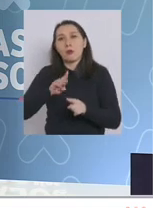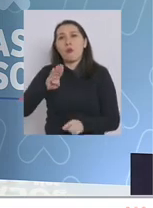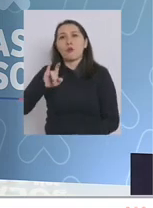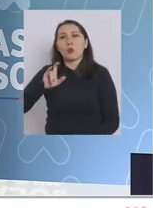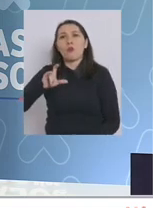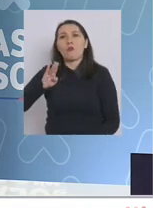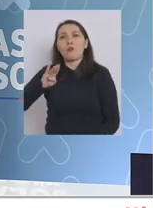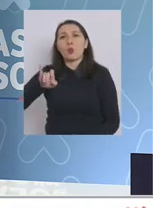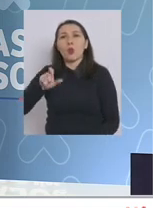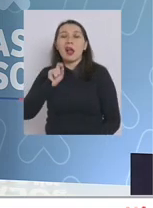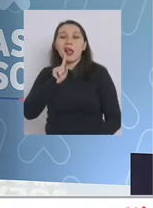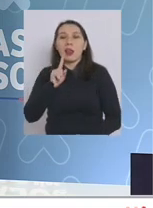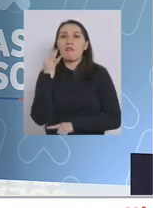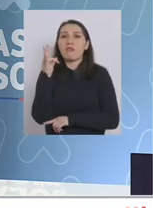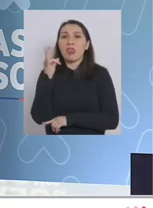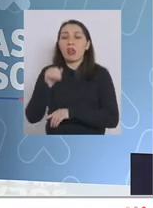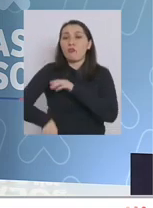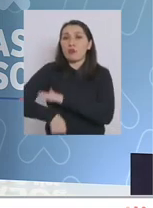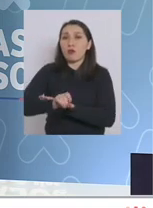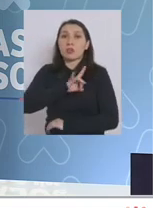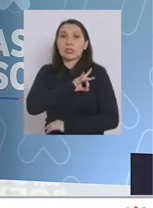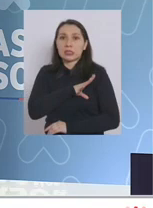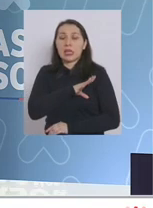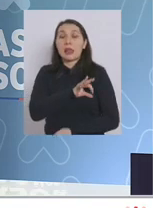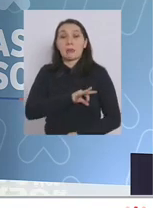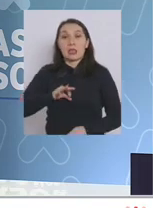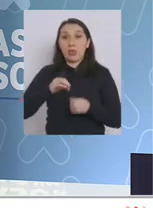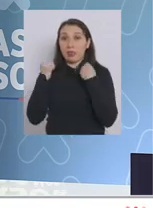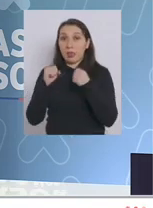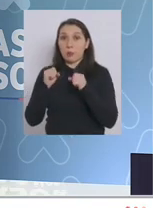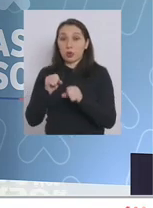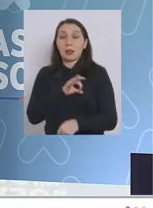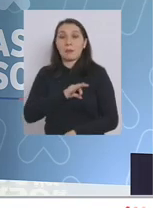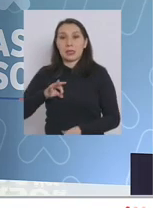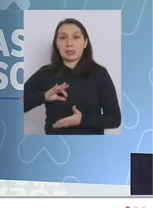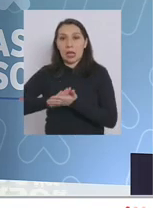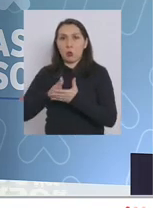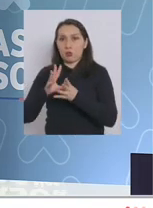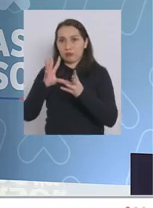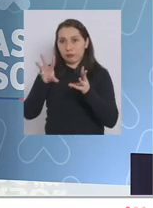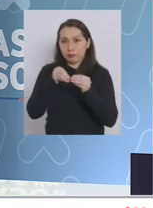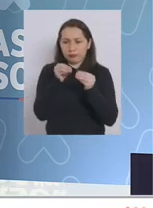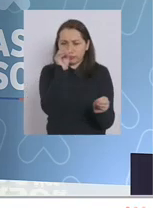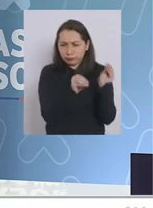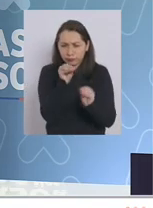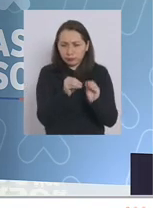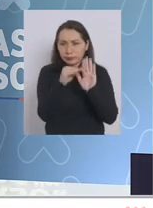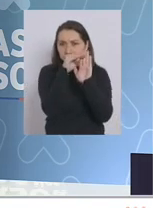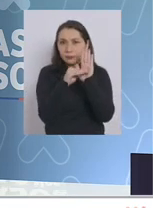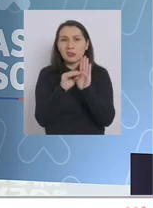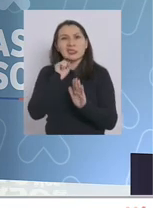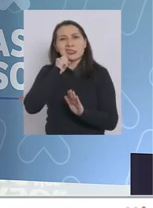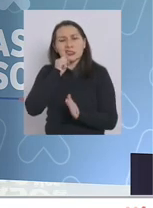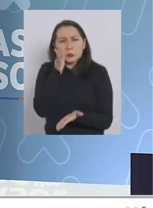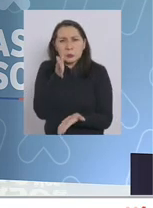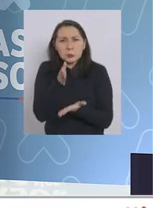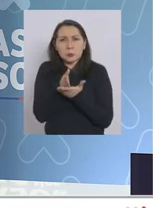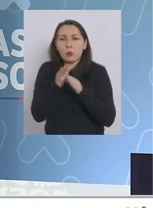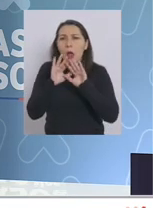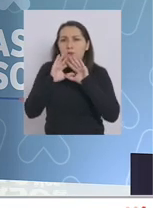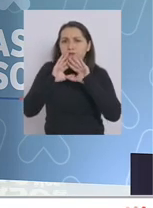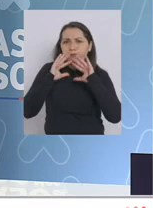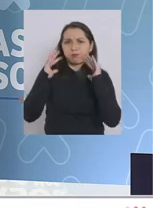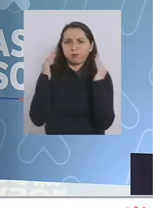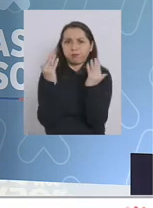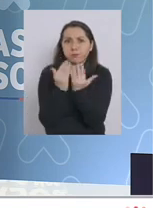trabajado por la Federación de Fútbol de Chile Ministerio de Deporte y Ministerio de Salud este concepto de rigurosa burbuja